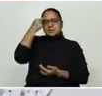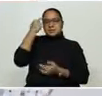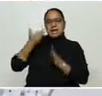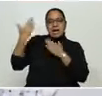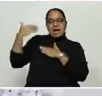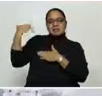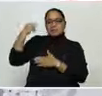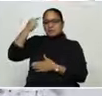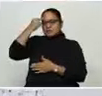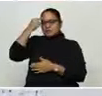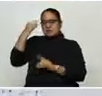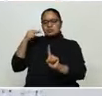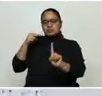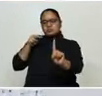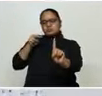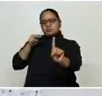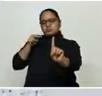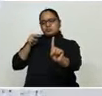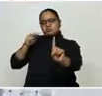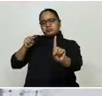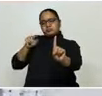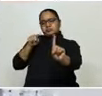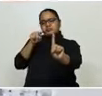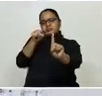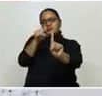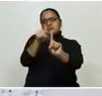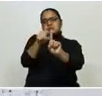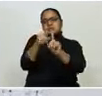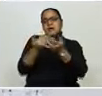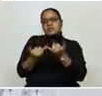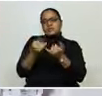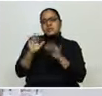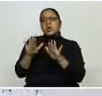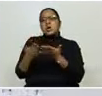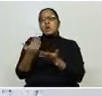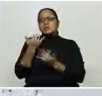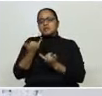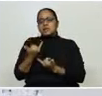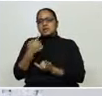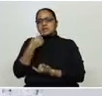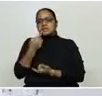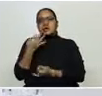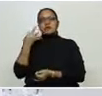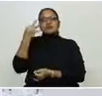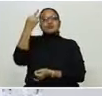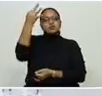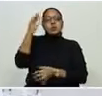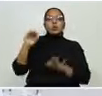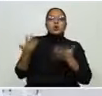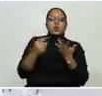Cómo mira la proyección de aquel momento, cómo calza lo de hoy en día y cómo está viendo lo de mediano